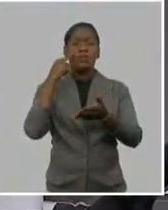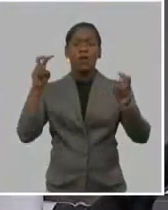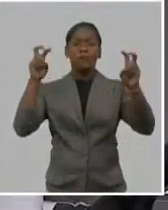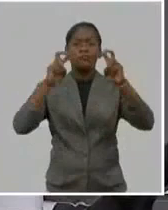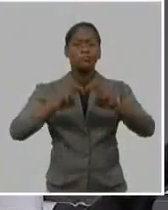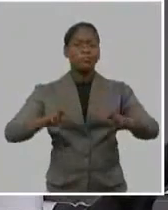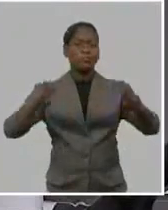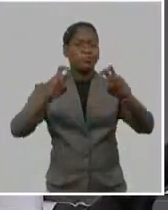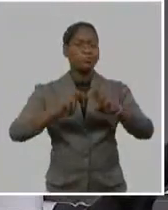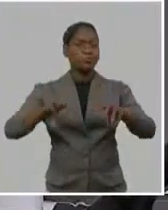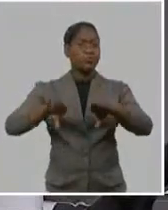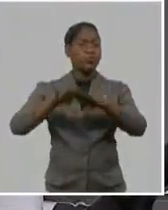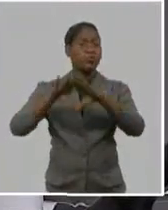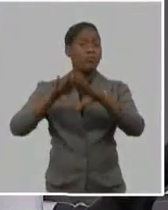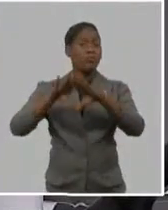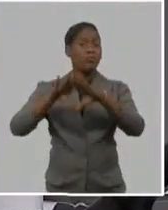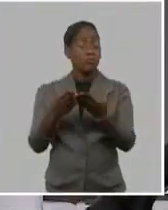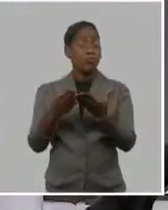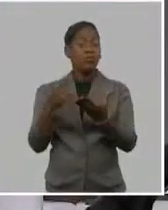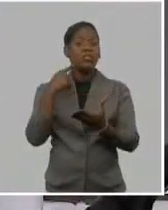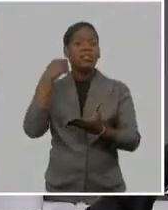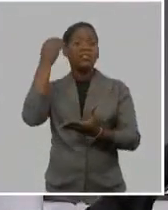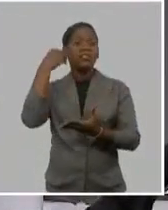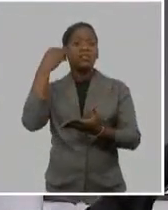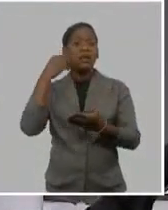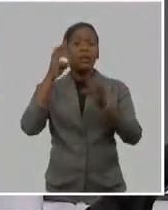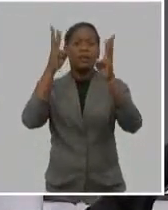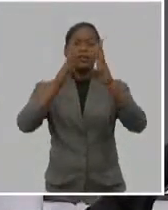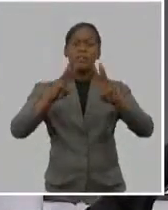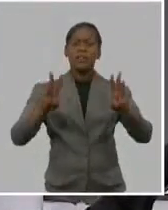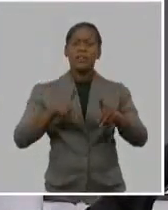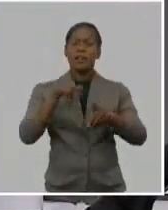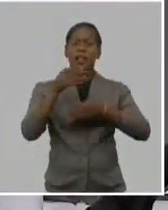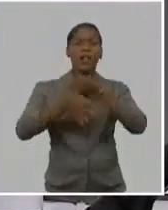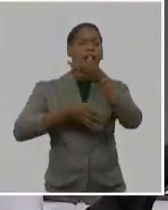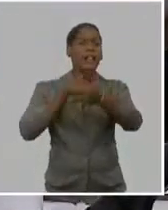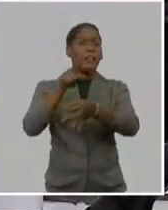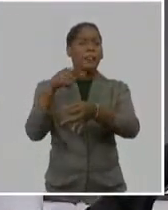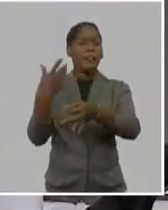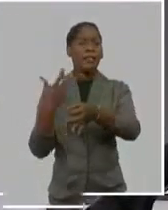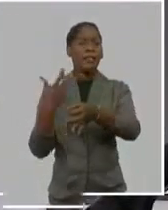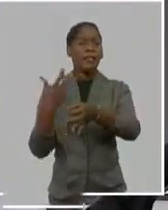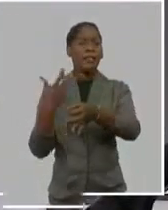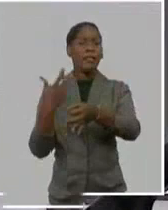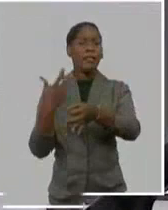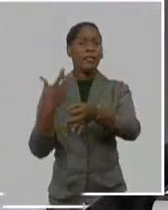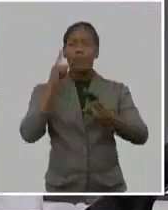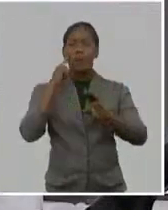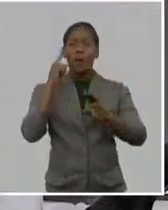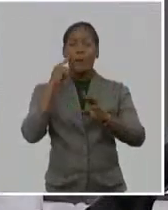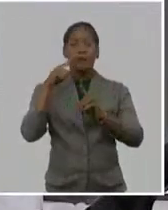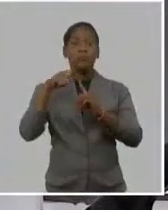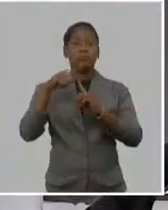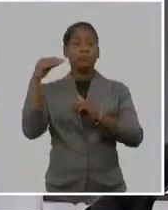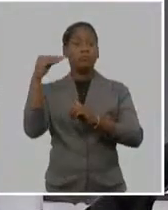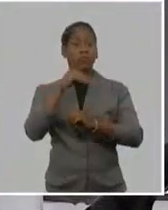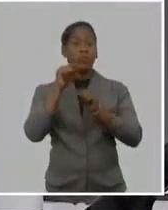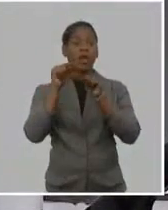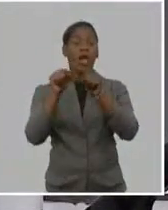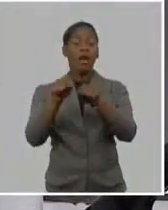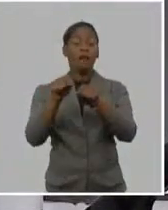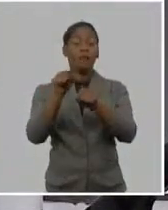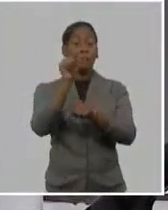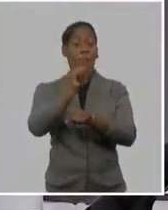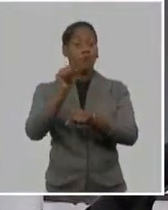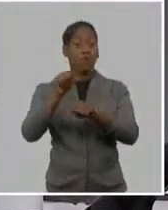de la población mundial. Y por eso, salió cambio climático, que ha montado el imperialismo,